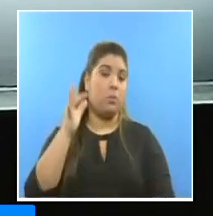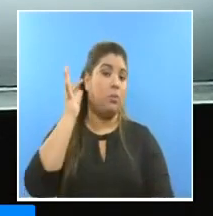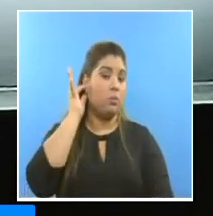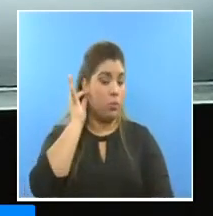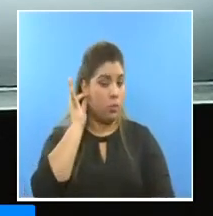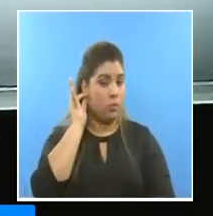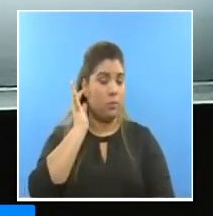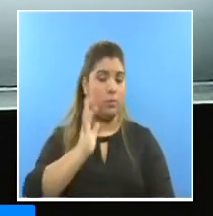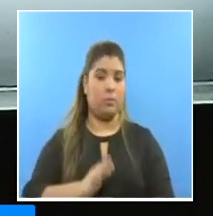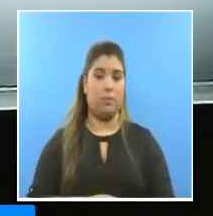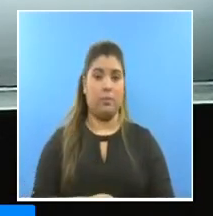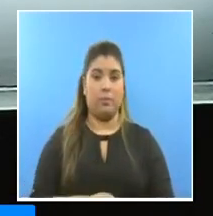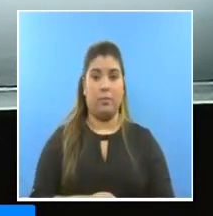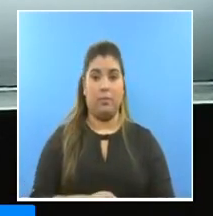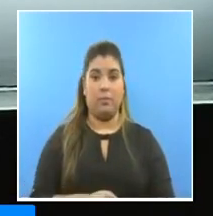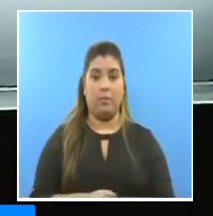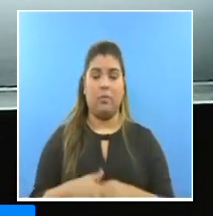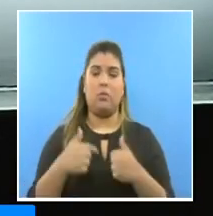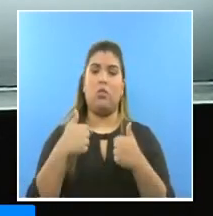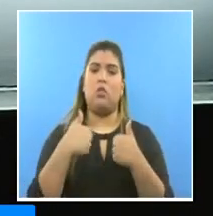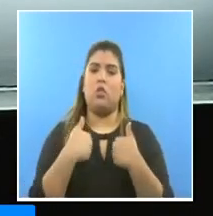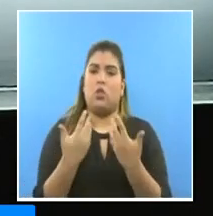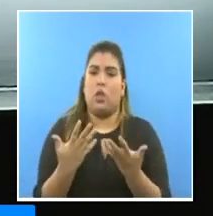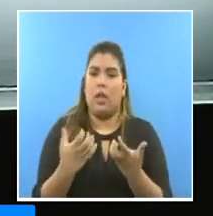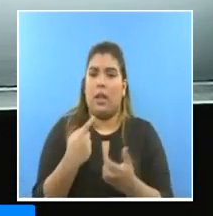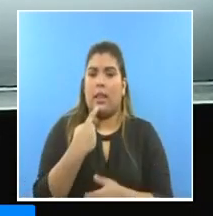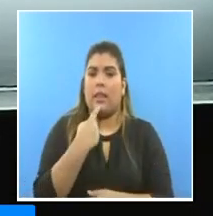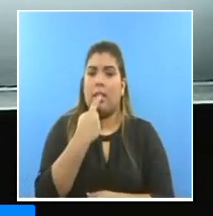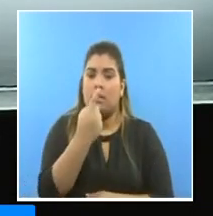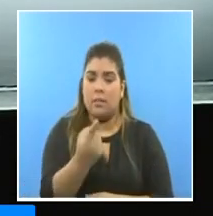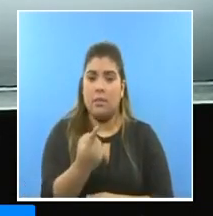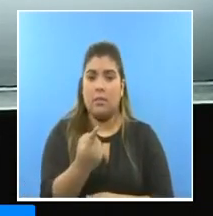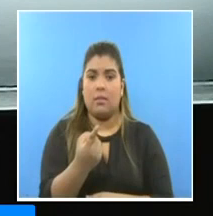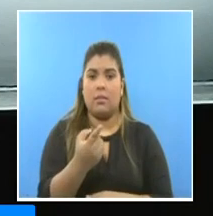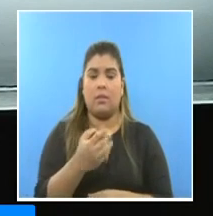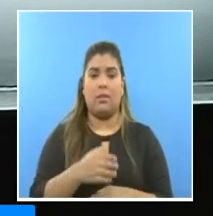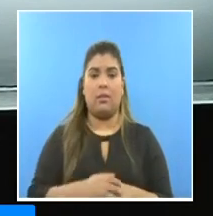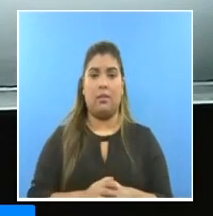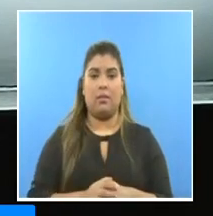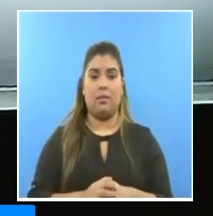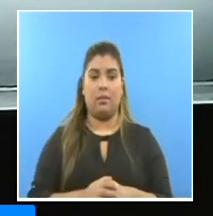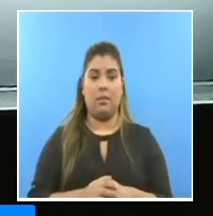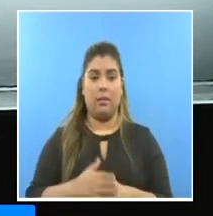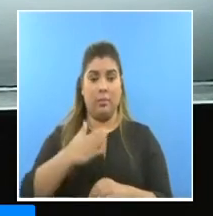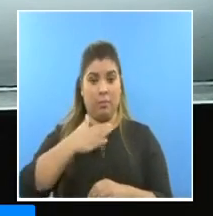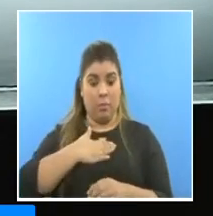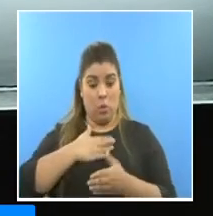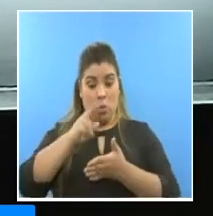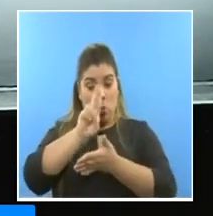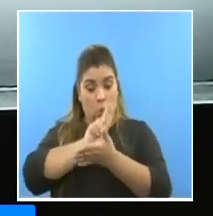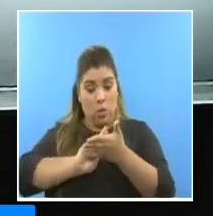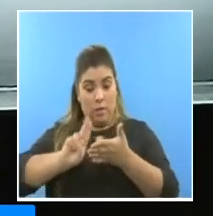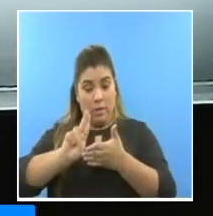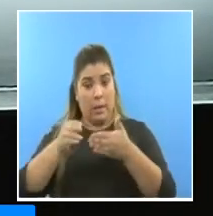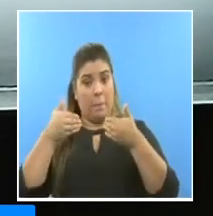panameños y quisiera expresar a nombre de nuestra alma mater